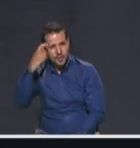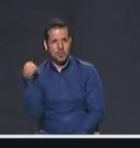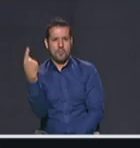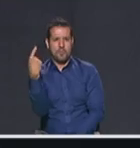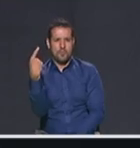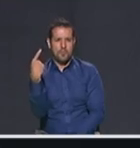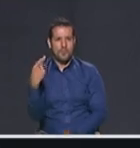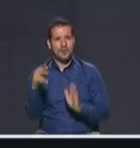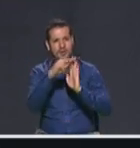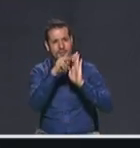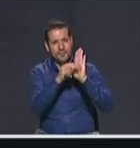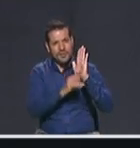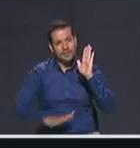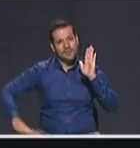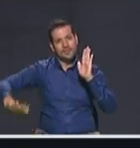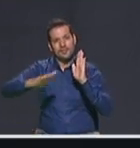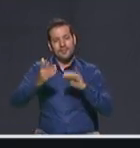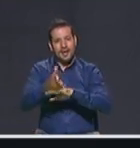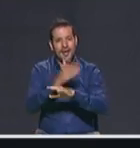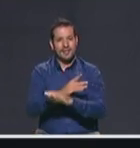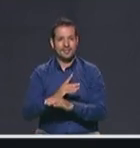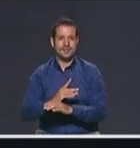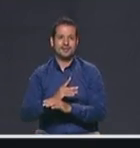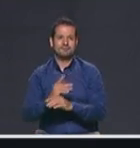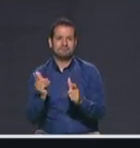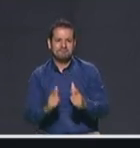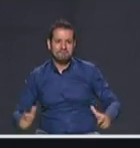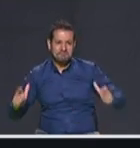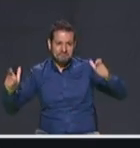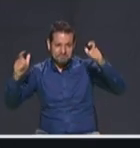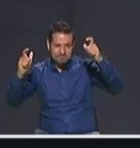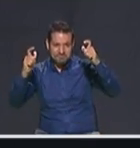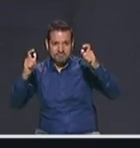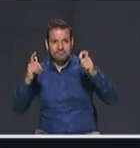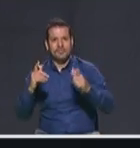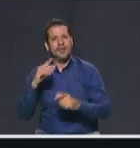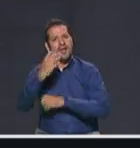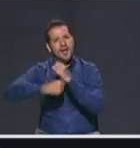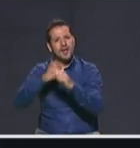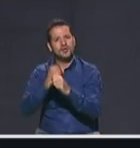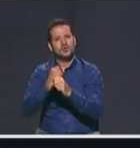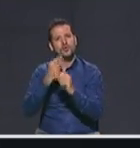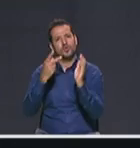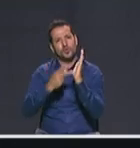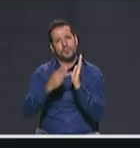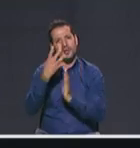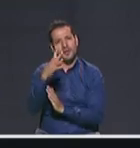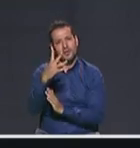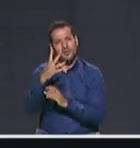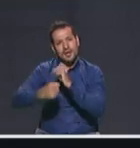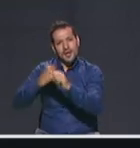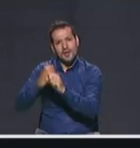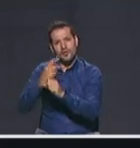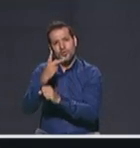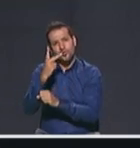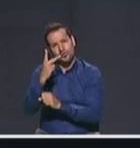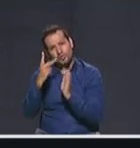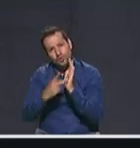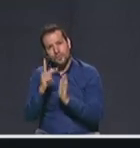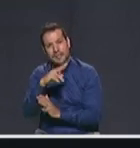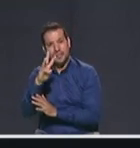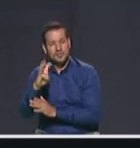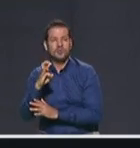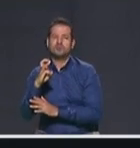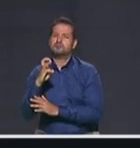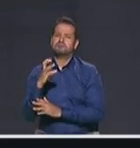Universidad EAFID. Fui congresista de la República, representante a la Cámara del año 2014 a 2018, voluntario por cerca de